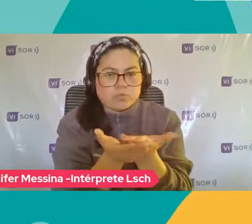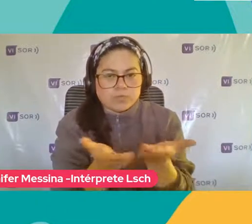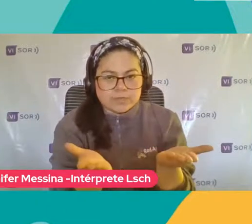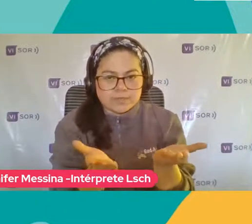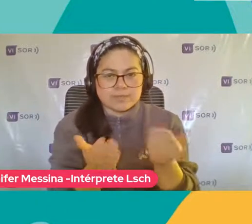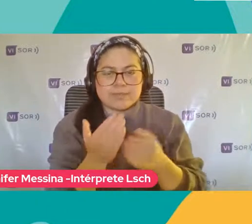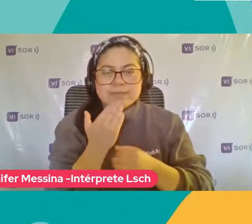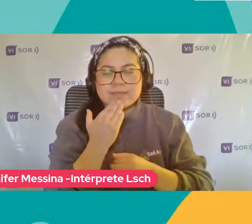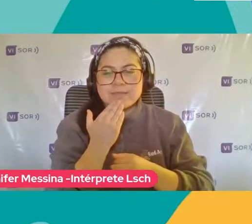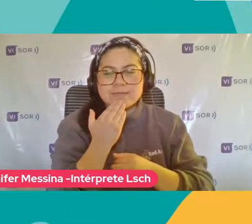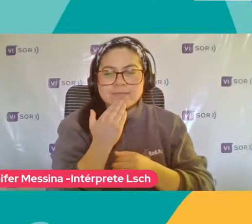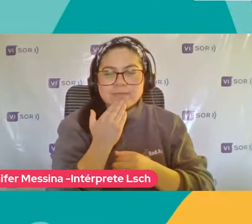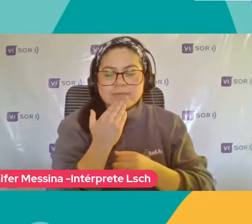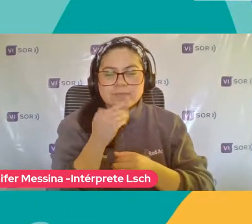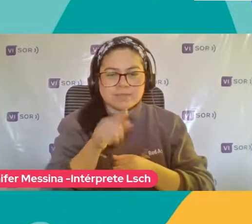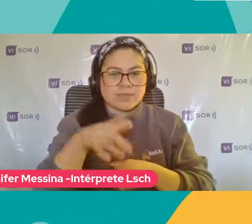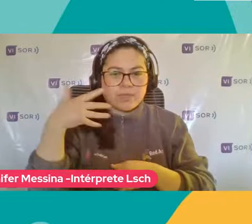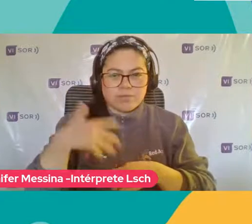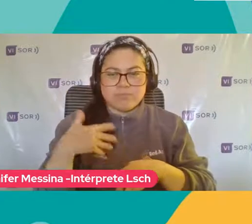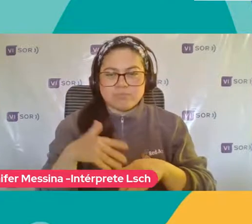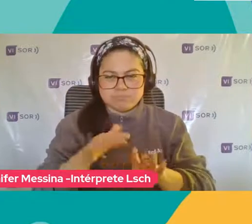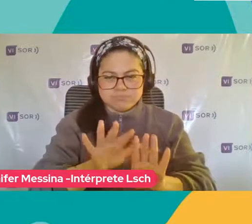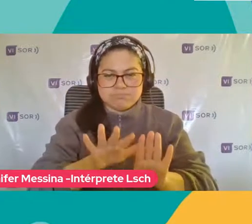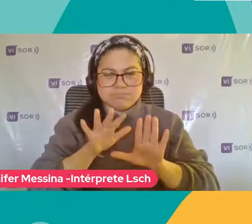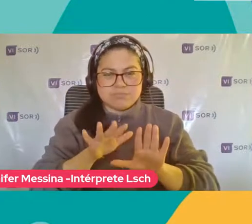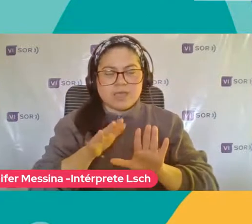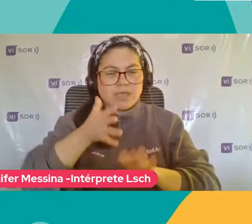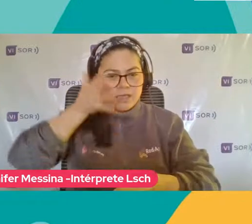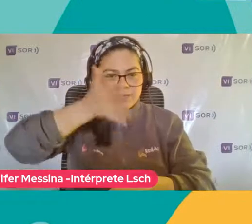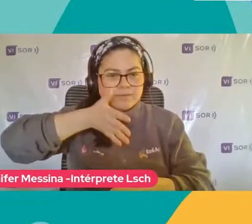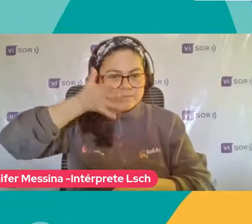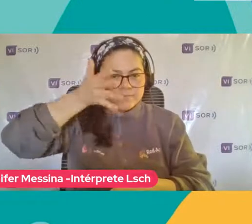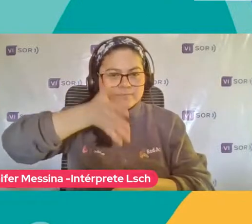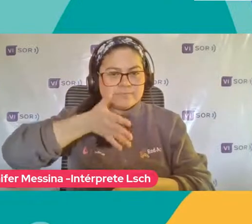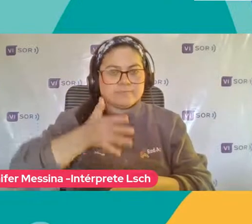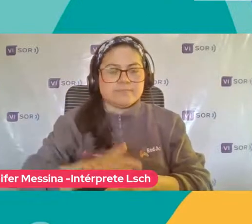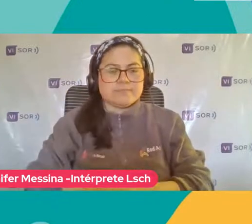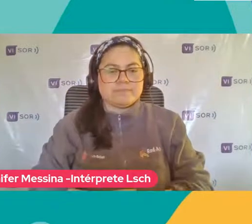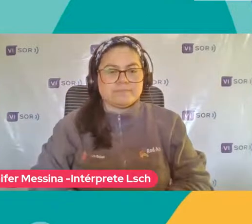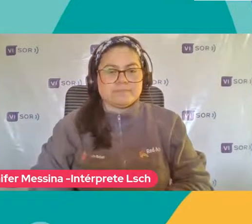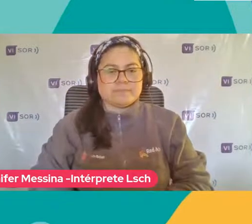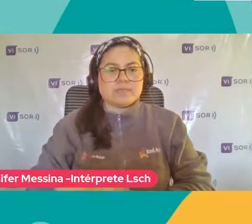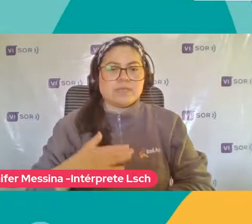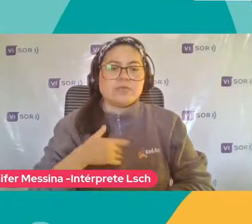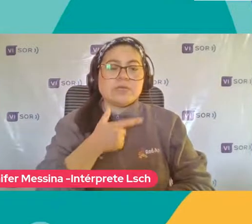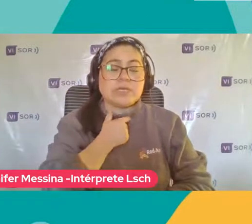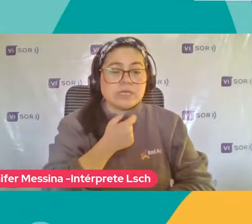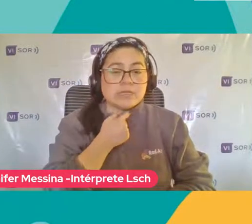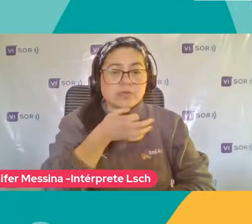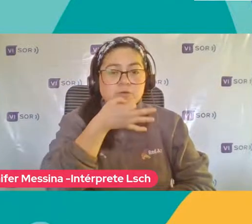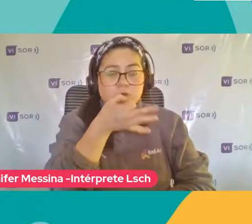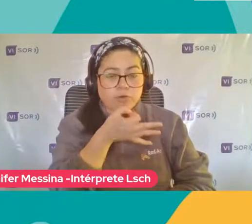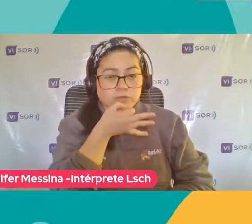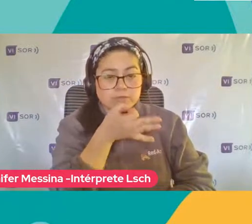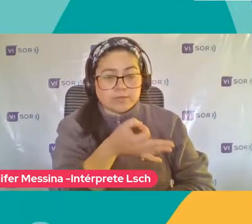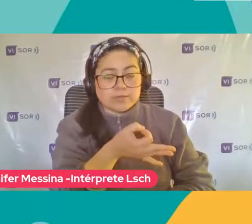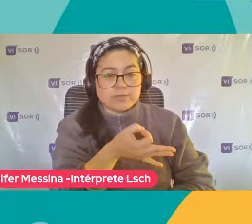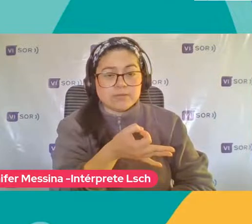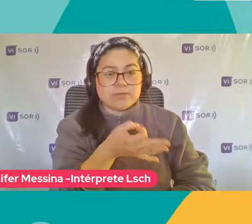De este importante Seminario web Que estamos desarrollando A esta hora Y yo quiero contarles Que es importante